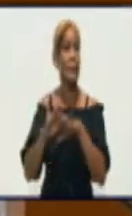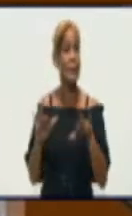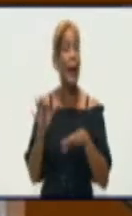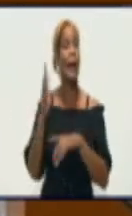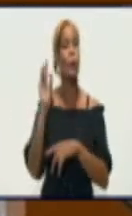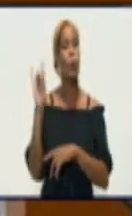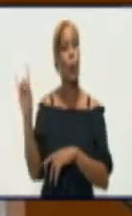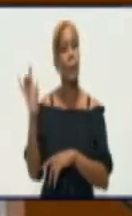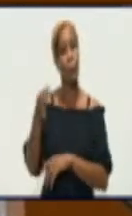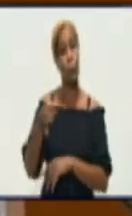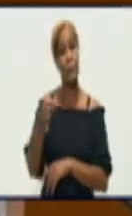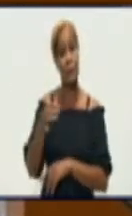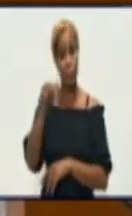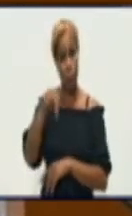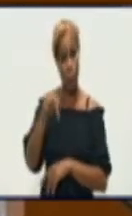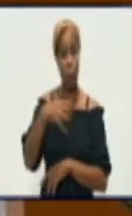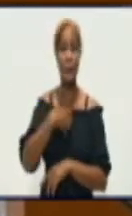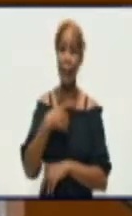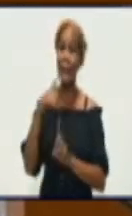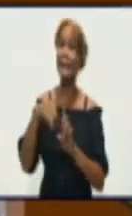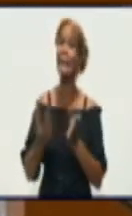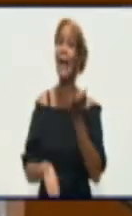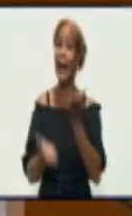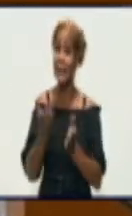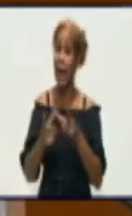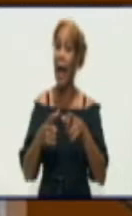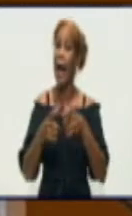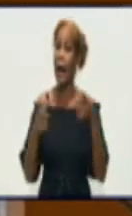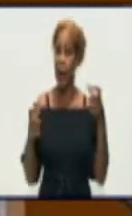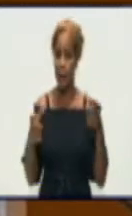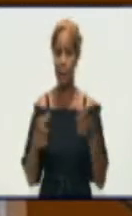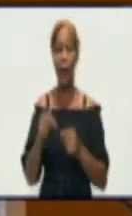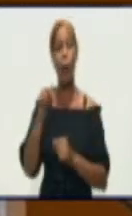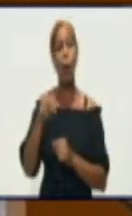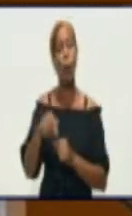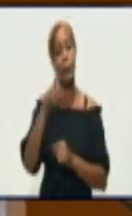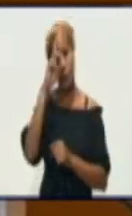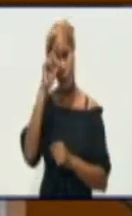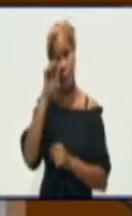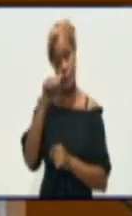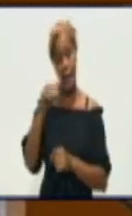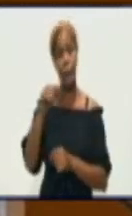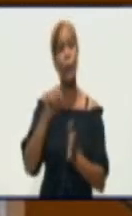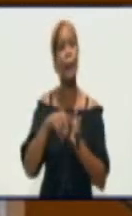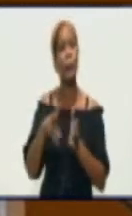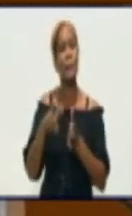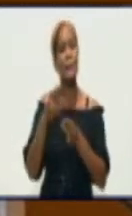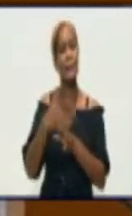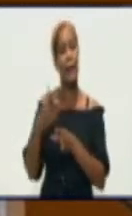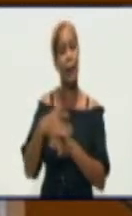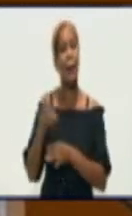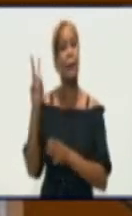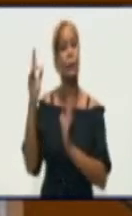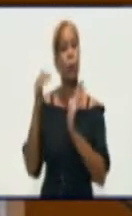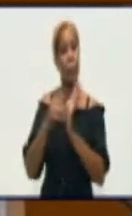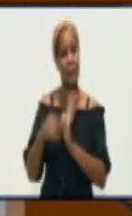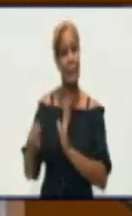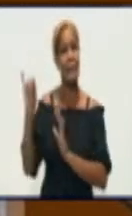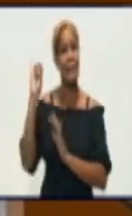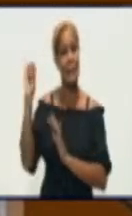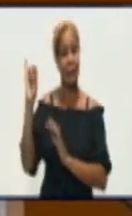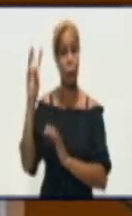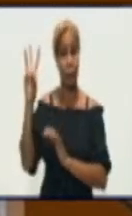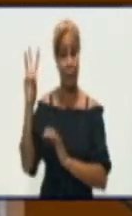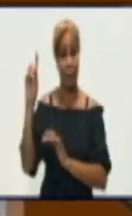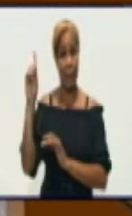municipios que hoy tienen una tasa por encima de 100. Hoy permanecen ingresados en la provincia 2.661